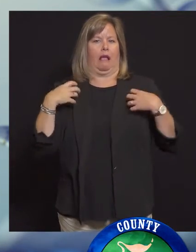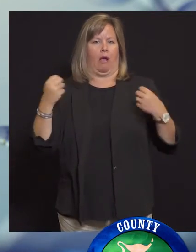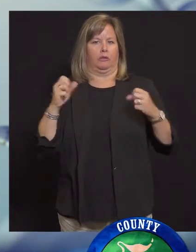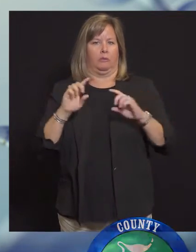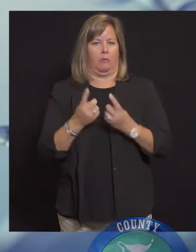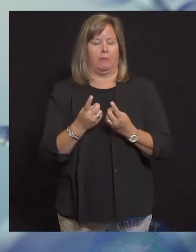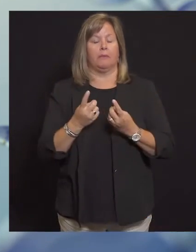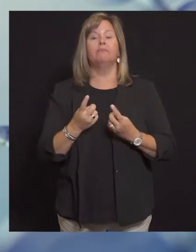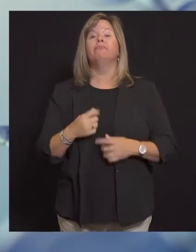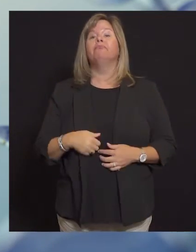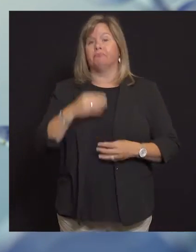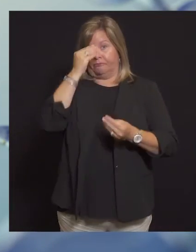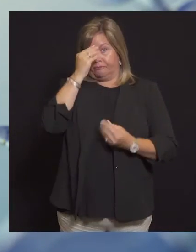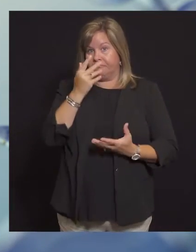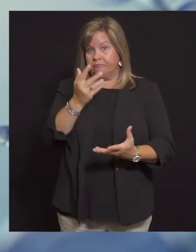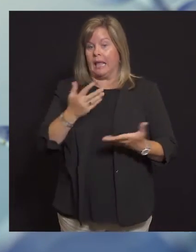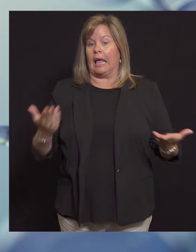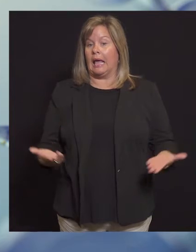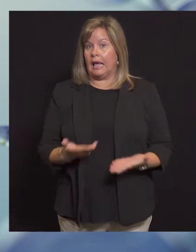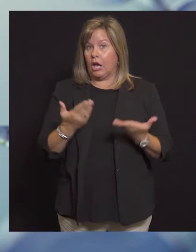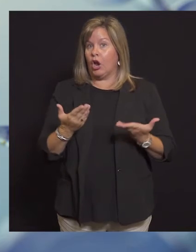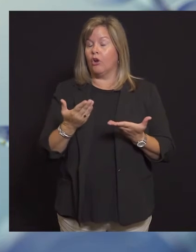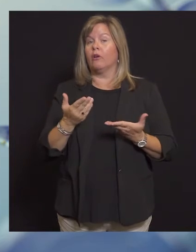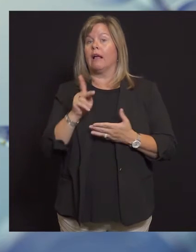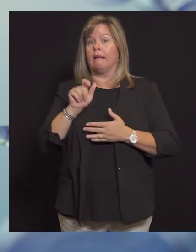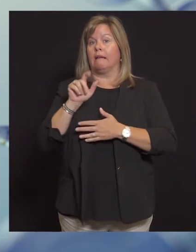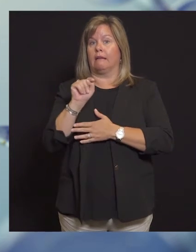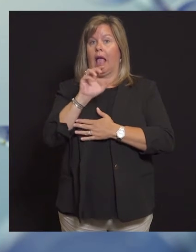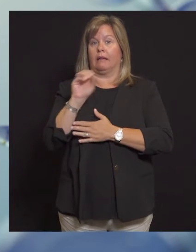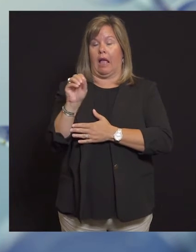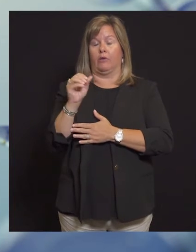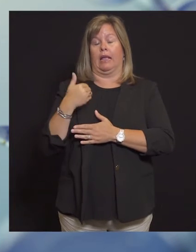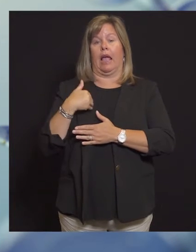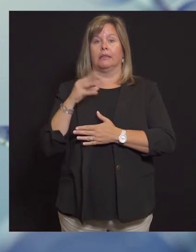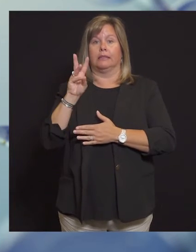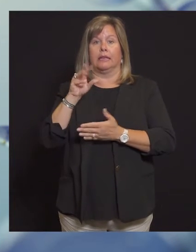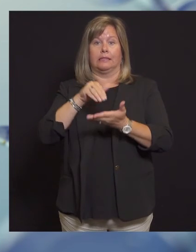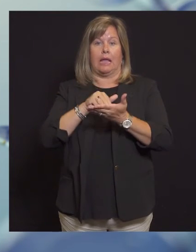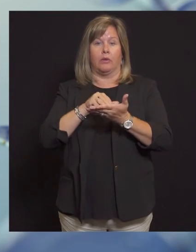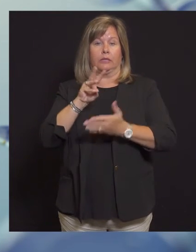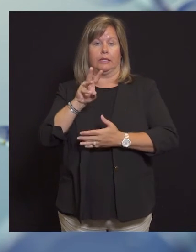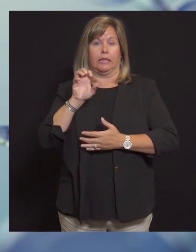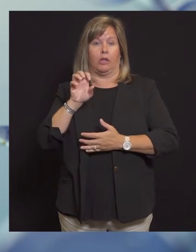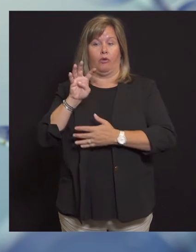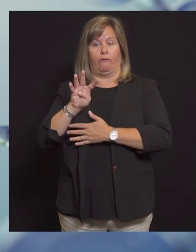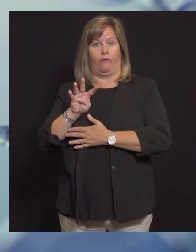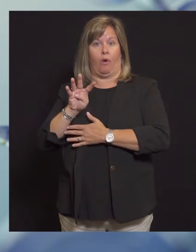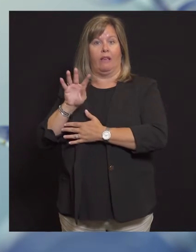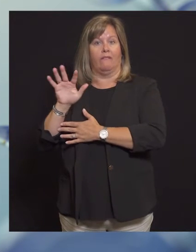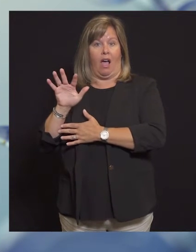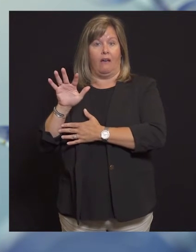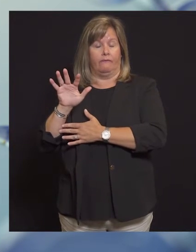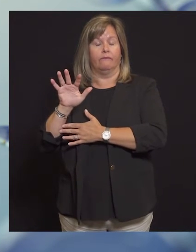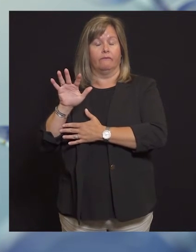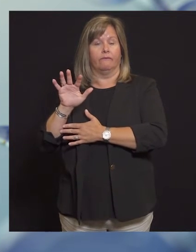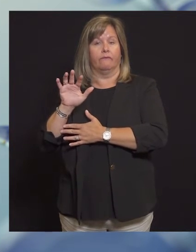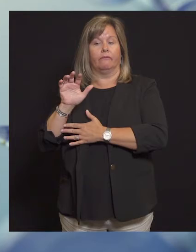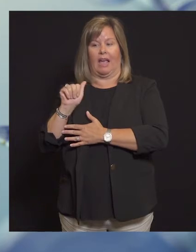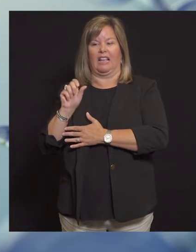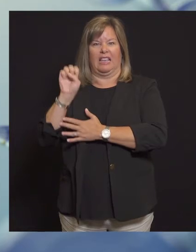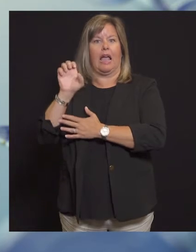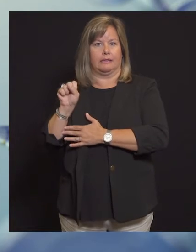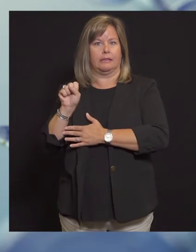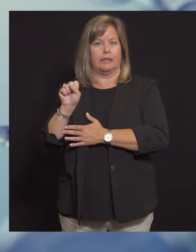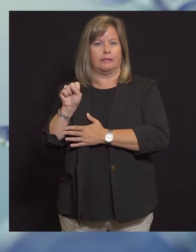COVID-19. Aquí en el Condado de Kent, a partir de hoy, tenemos 6,645 casos diagnosticados de COVID-19. Eso es